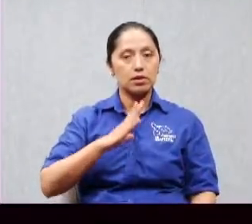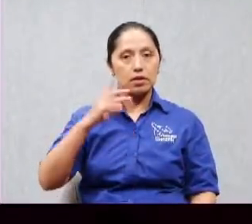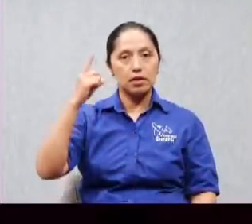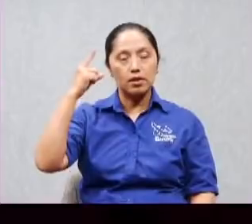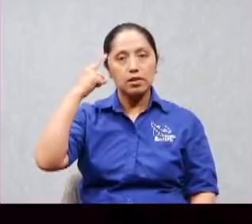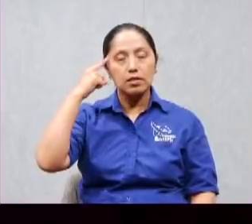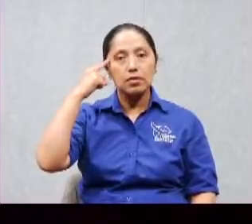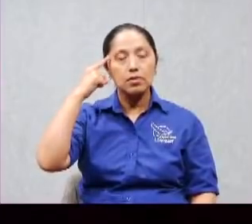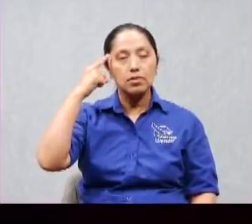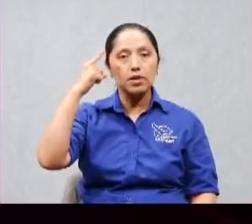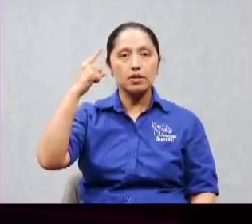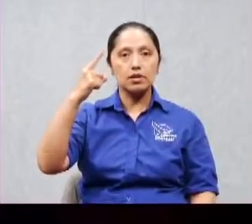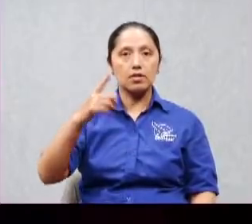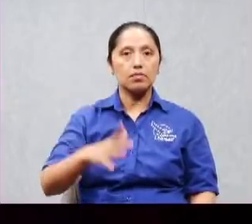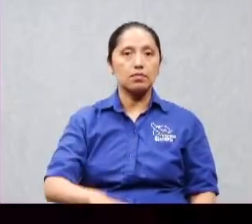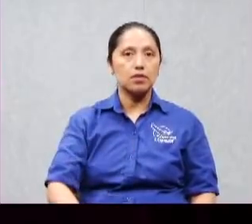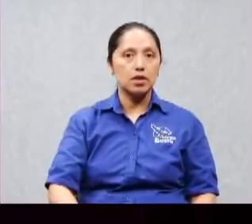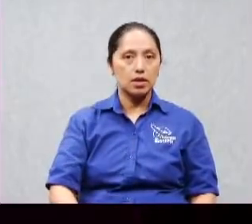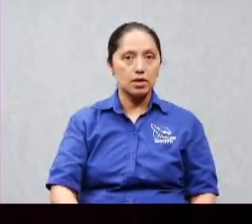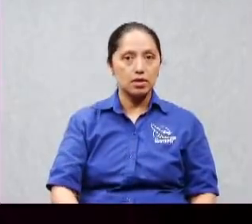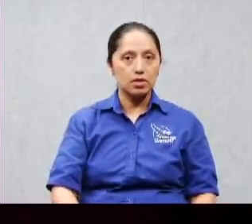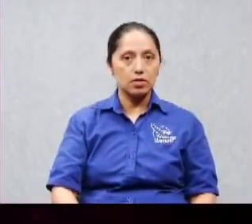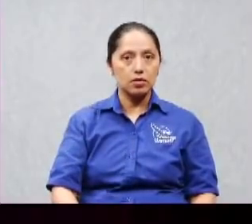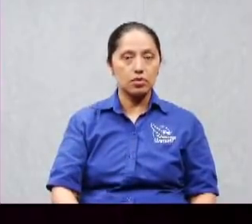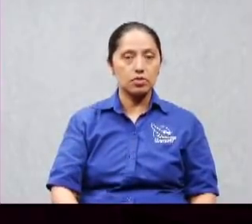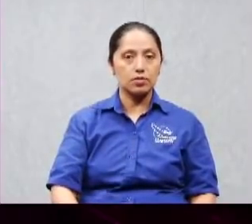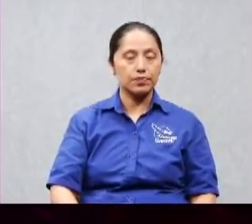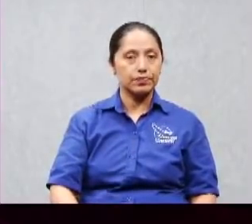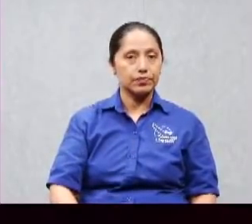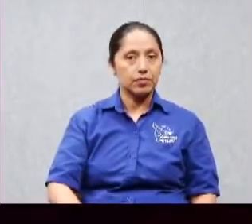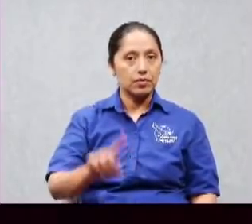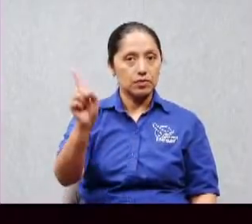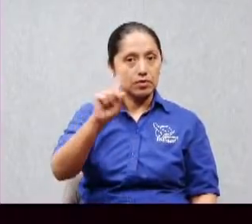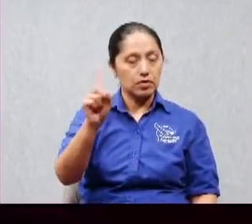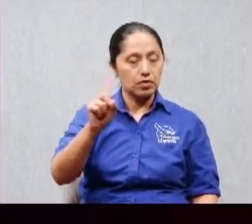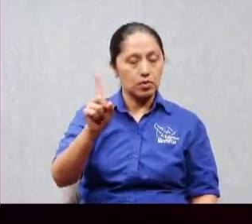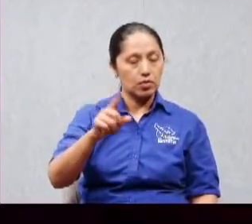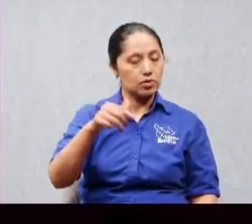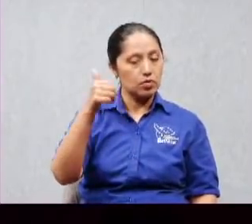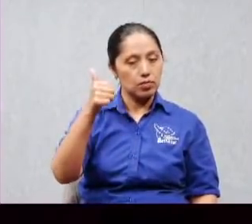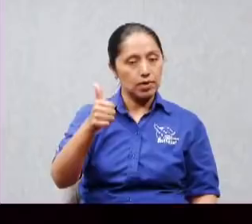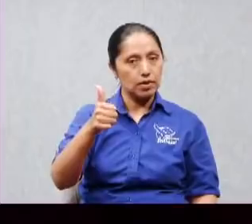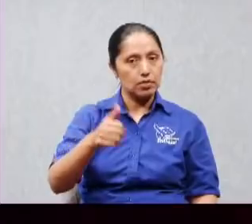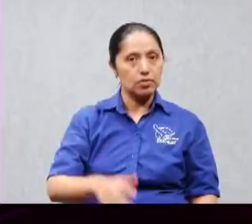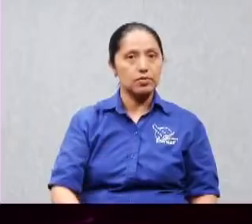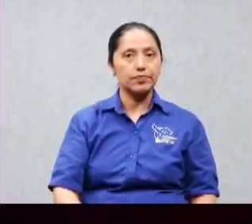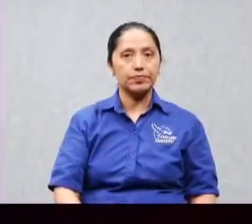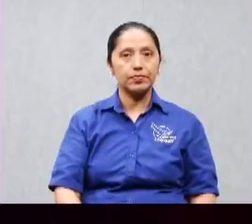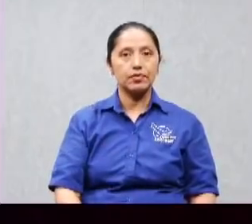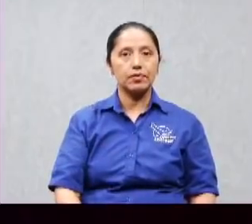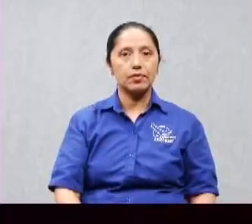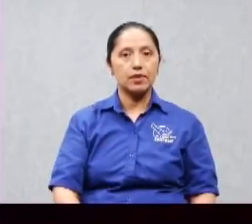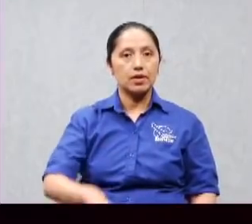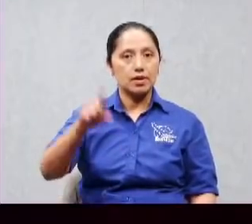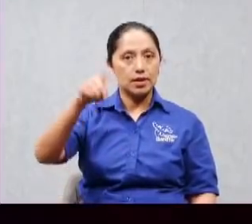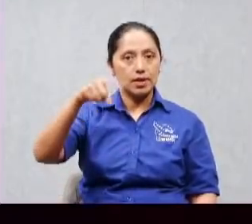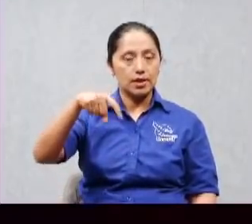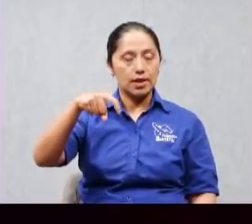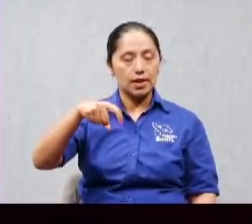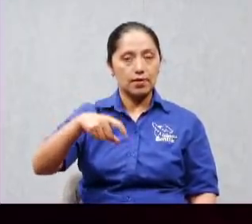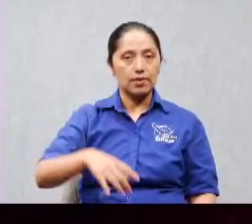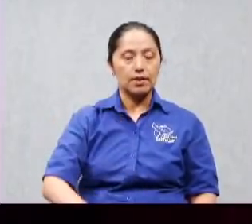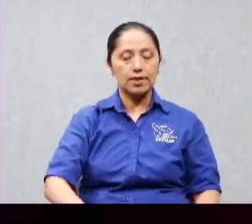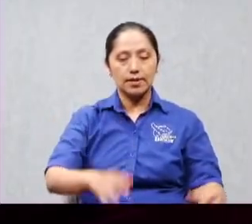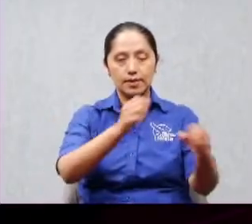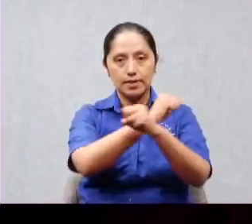hermanos sino que me refiero a sus pensamientos que no son de Dios y que deben de ser derribados para que para que se instale el pensamiento divino